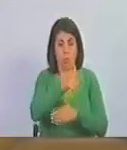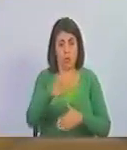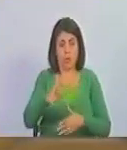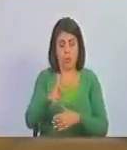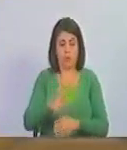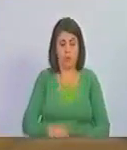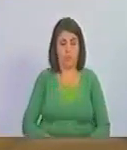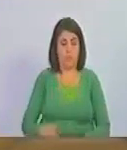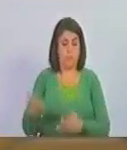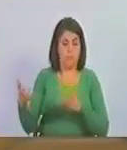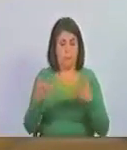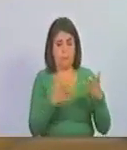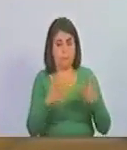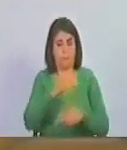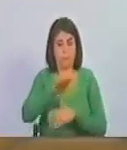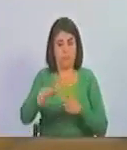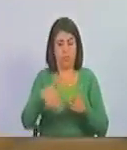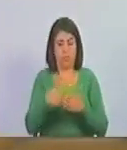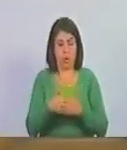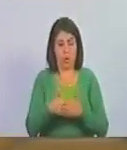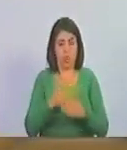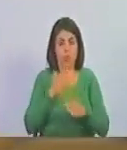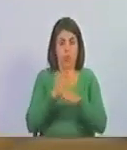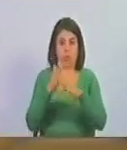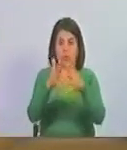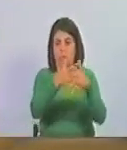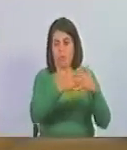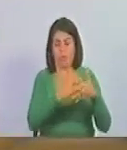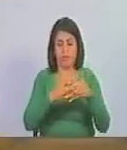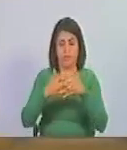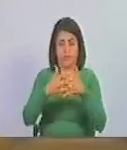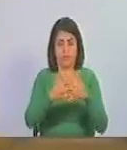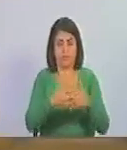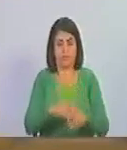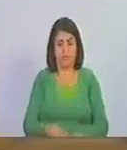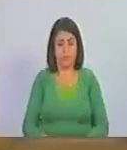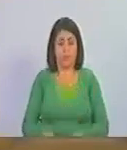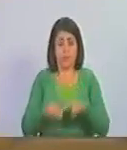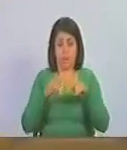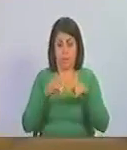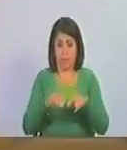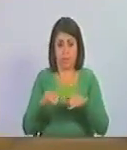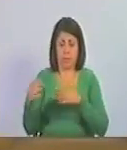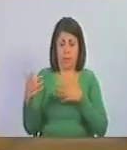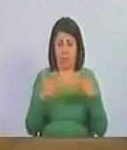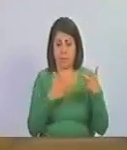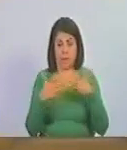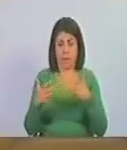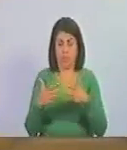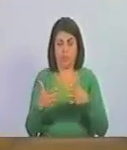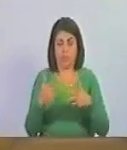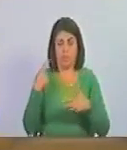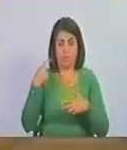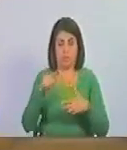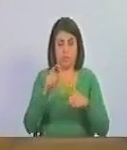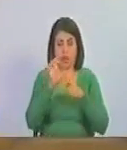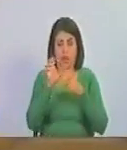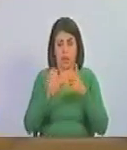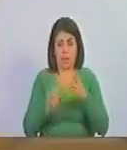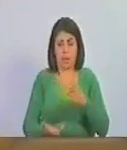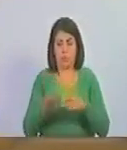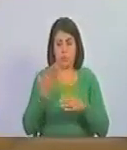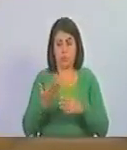era la batalla de todos contra el imperialismo en esa batalla hay elementos